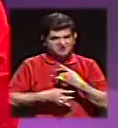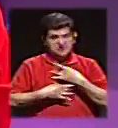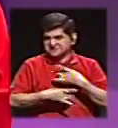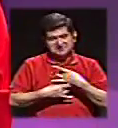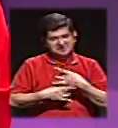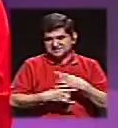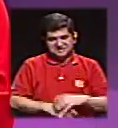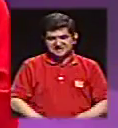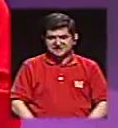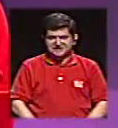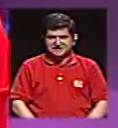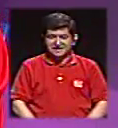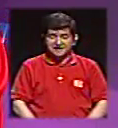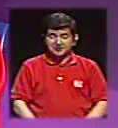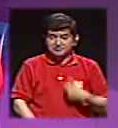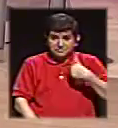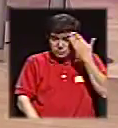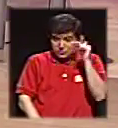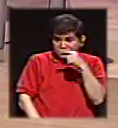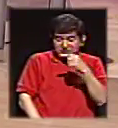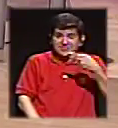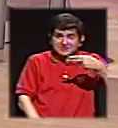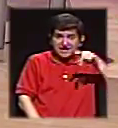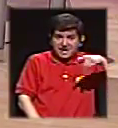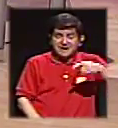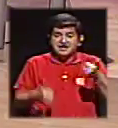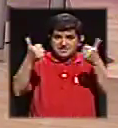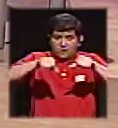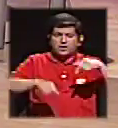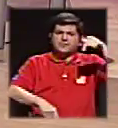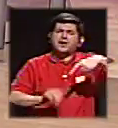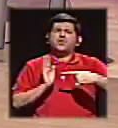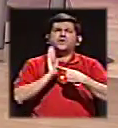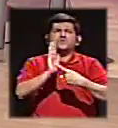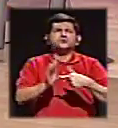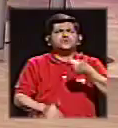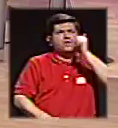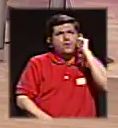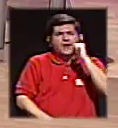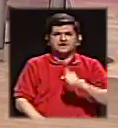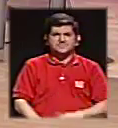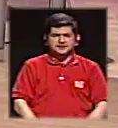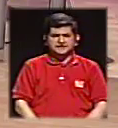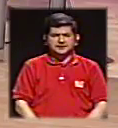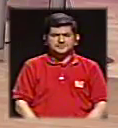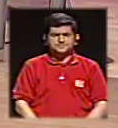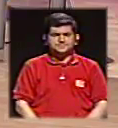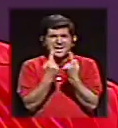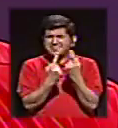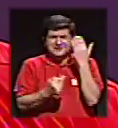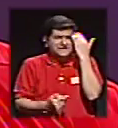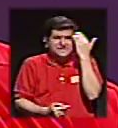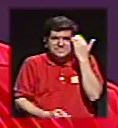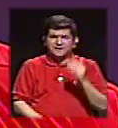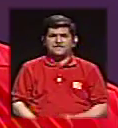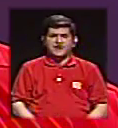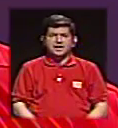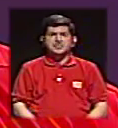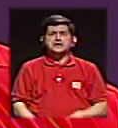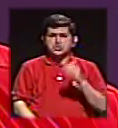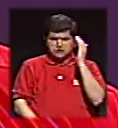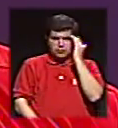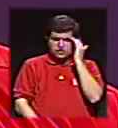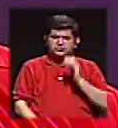interesa, ¿verdad? No sé si ya ni coincide conmigo, ¿no? Sí, hoy publicó, hoy ayer publicó Luis Eduardo Díaz